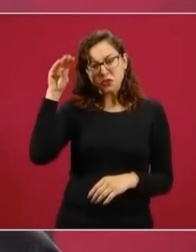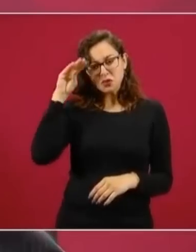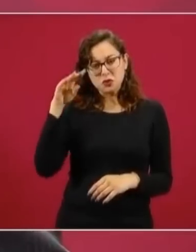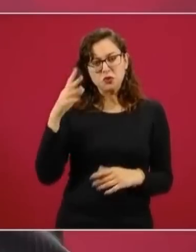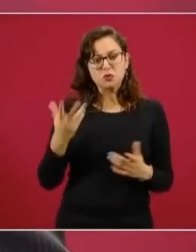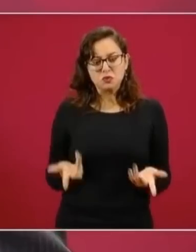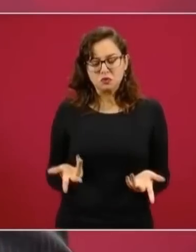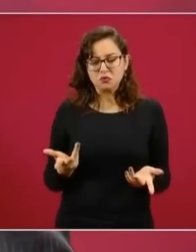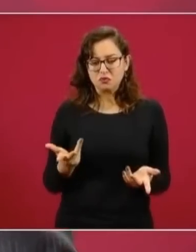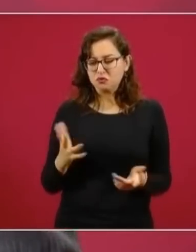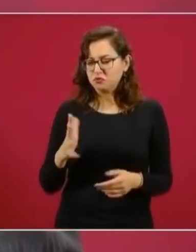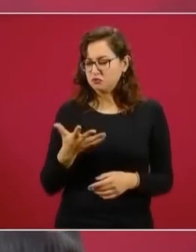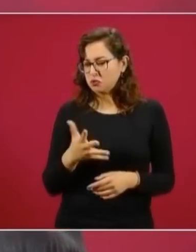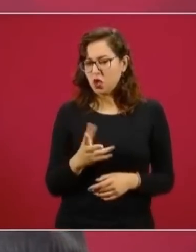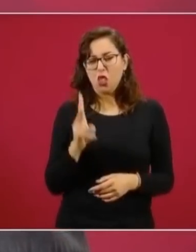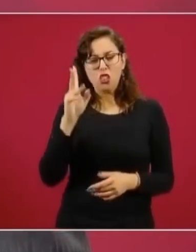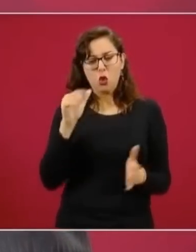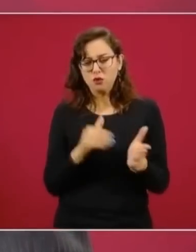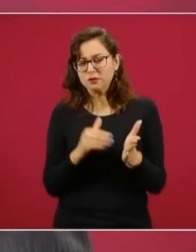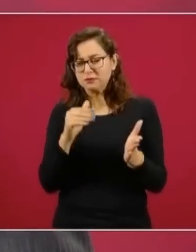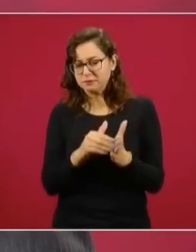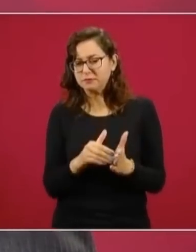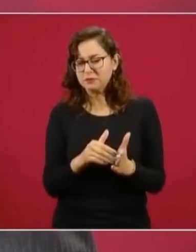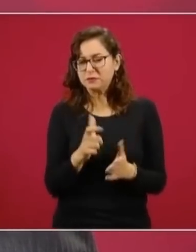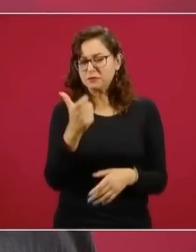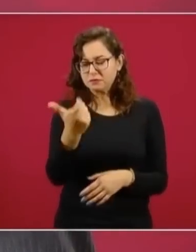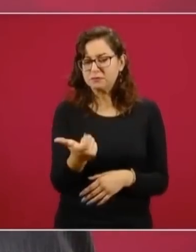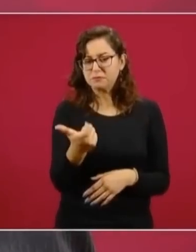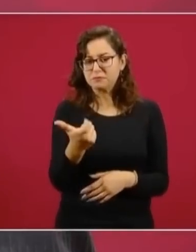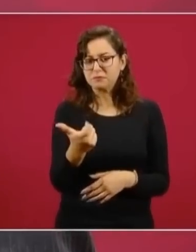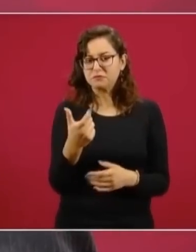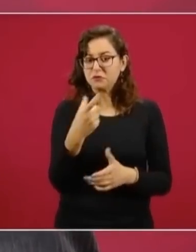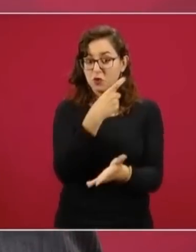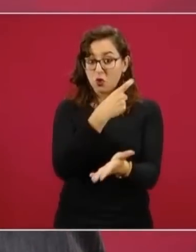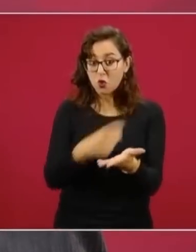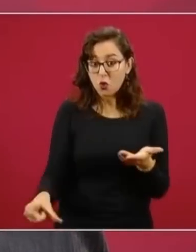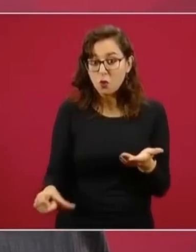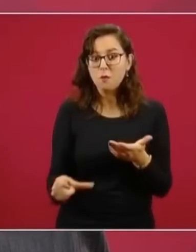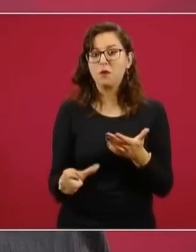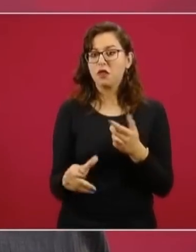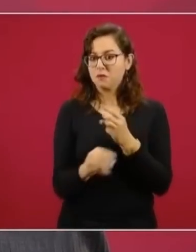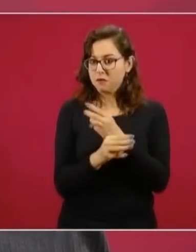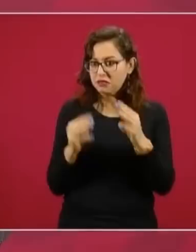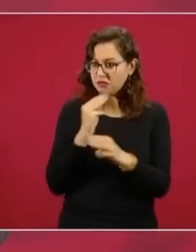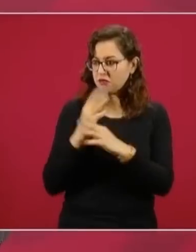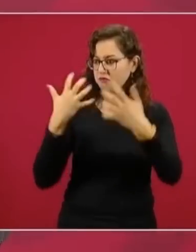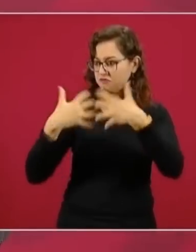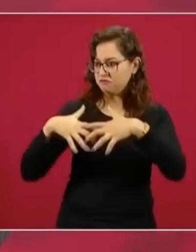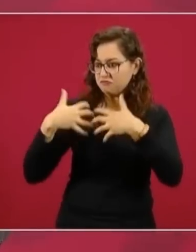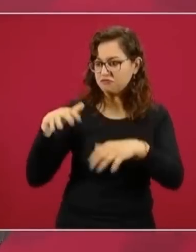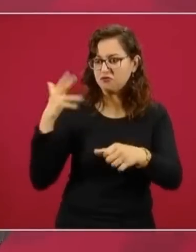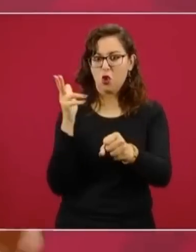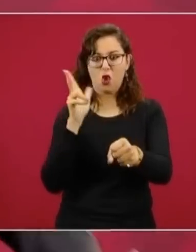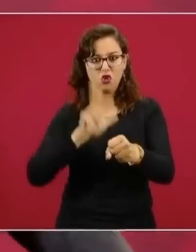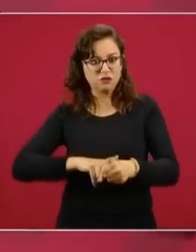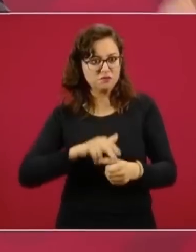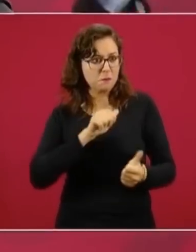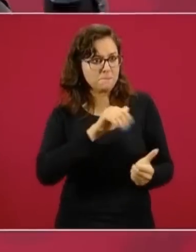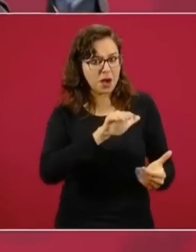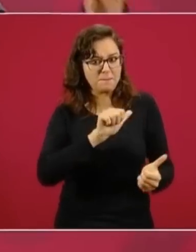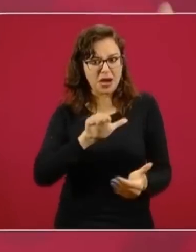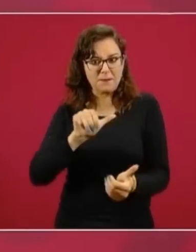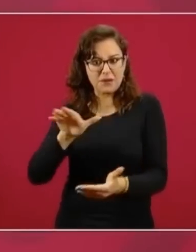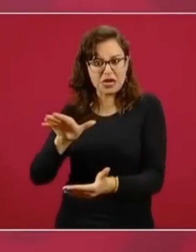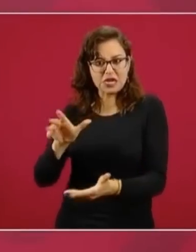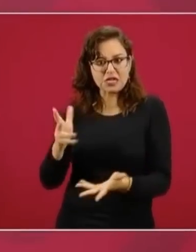lo he venido diciendo, alrededor de dos mil millones de pesos para equipos médicos, se van